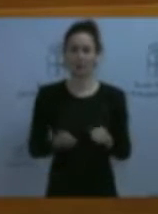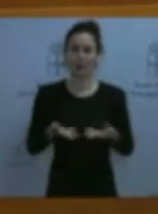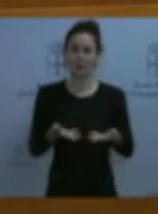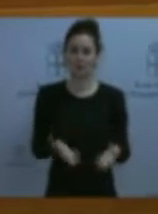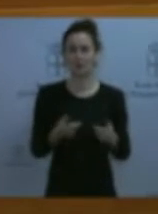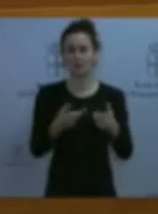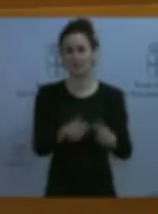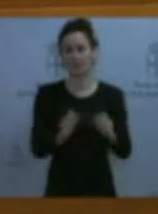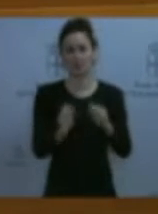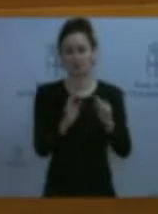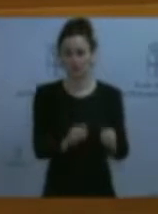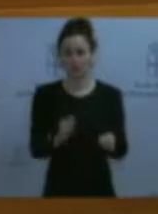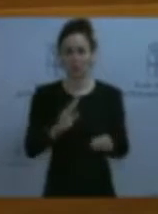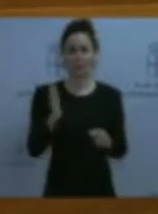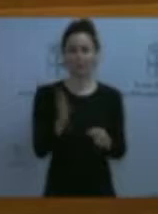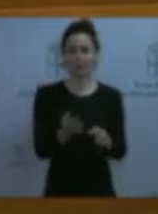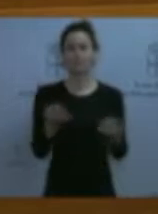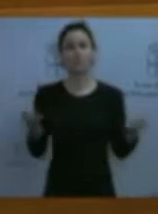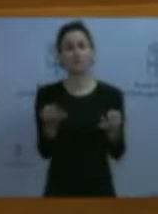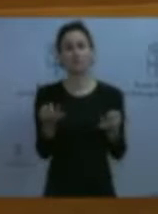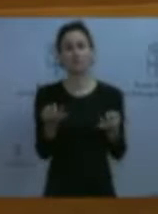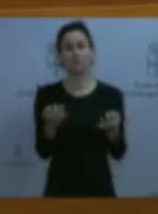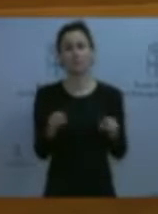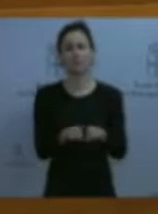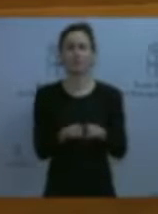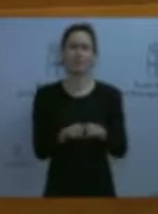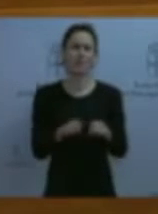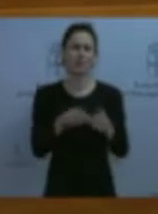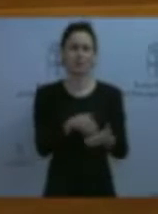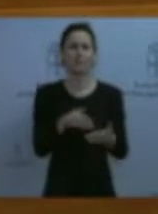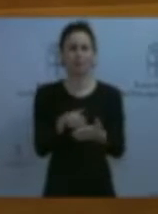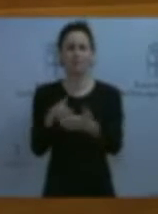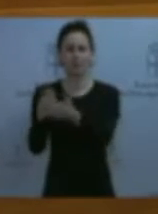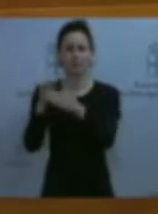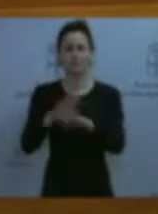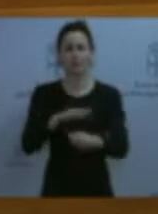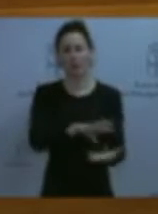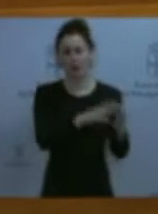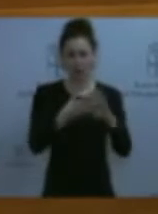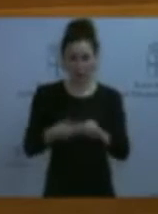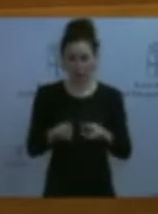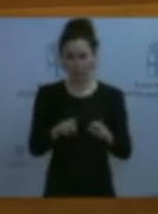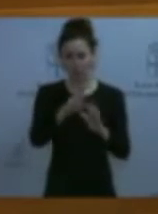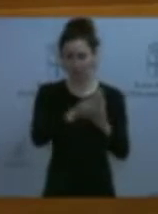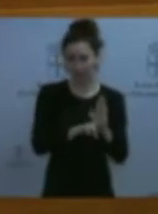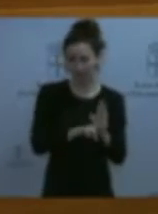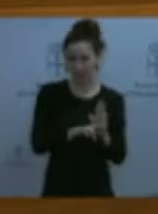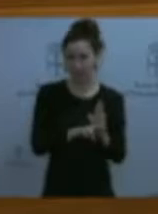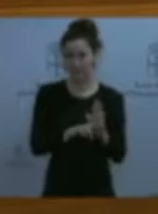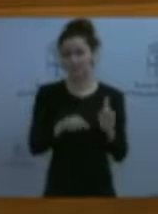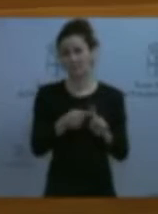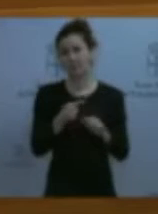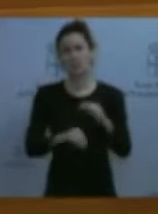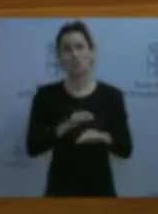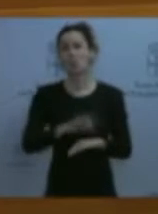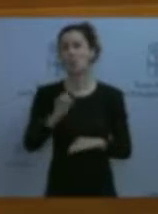afectado, como ya dijimos, por una acumulación volumental de atascos en la aplicación de las nuevas reglamentaciones y en el cumplimiento de